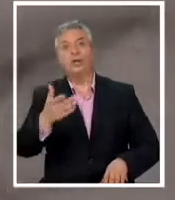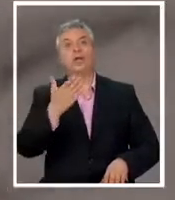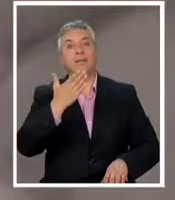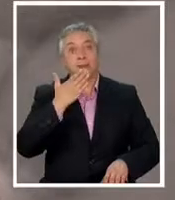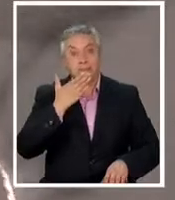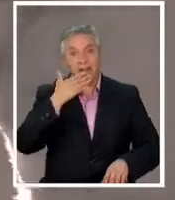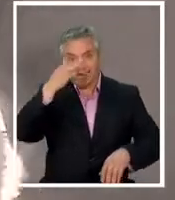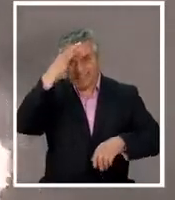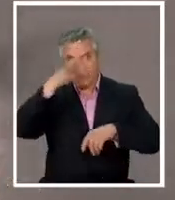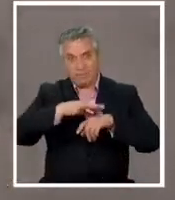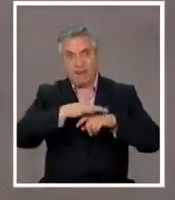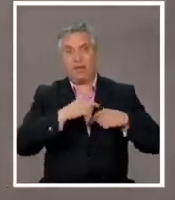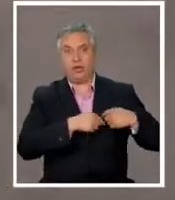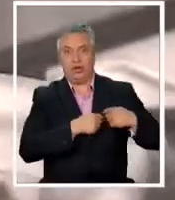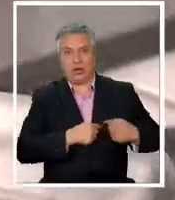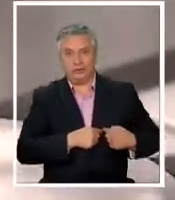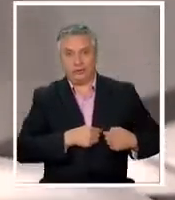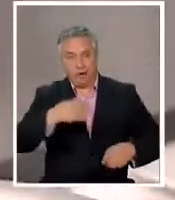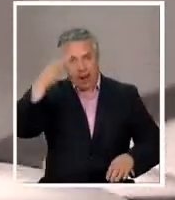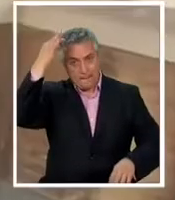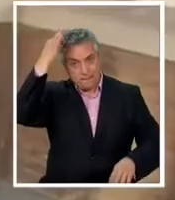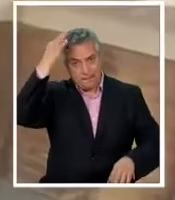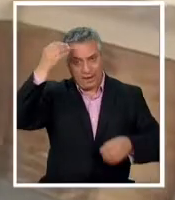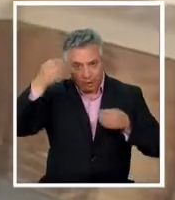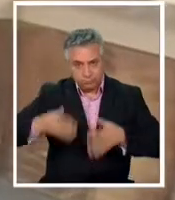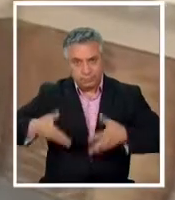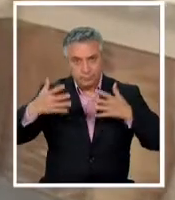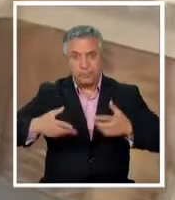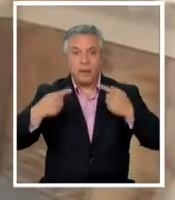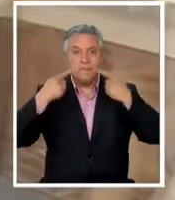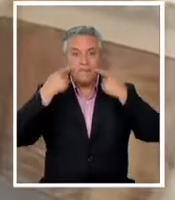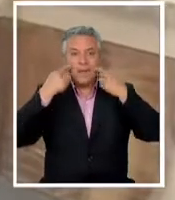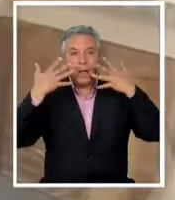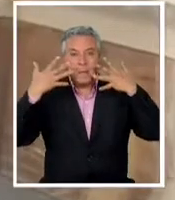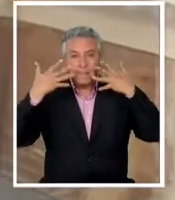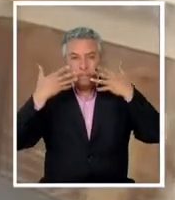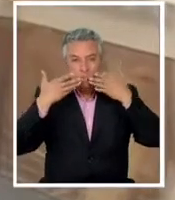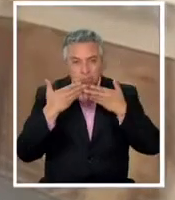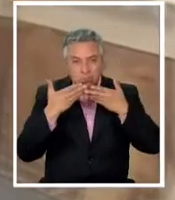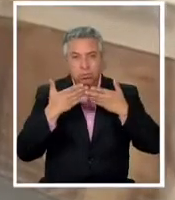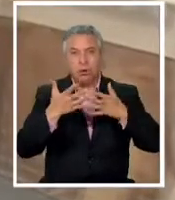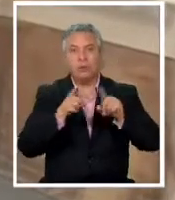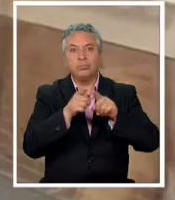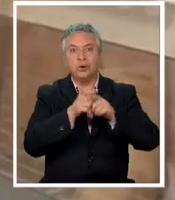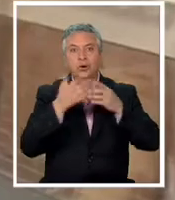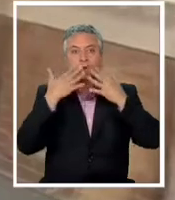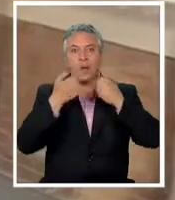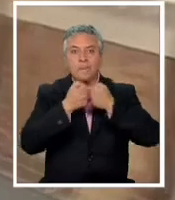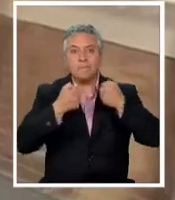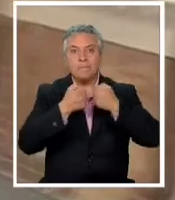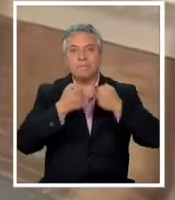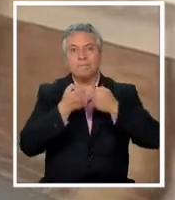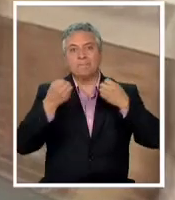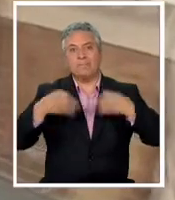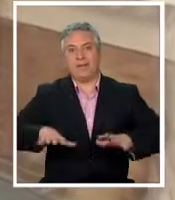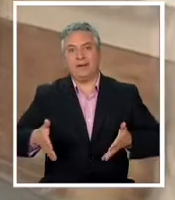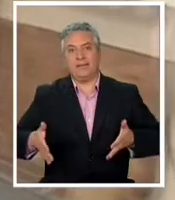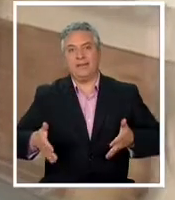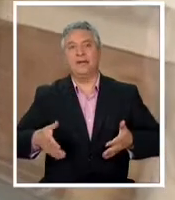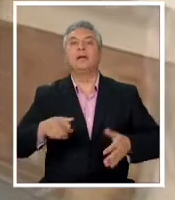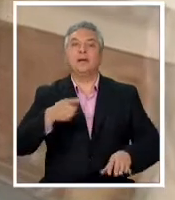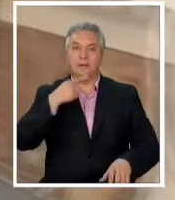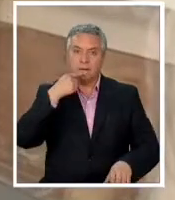cardiovasculares la caída de cabello la piel se arruga más por pérdida de fibras elásticas se